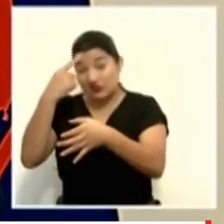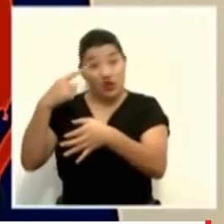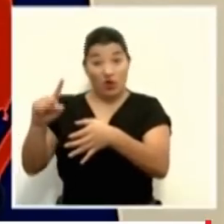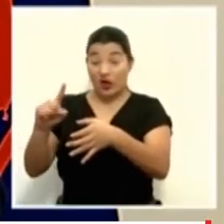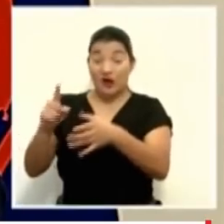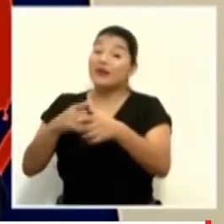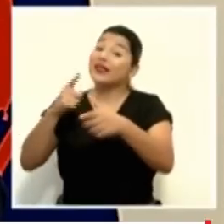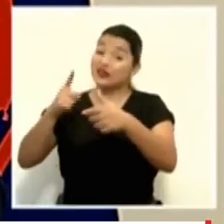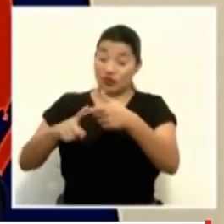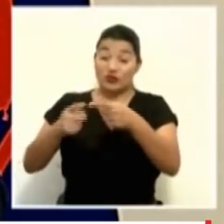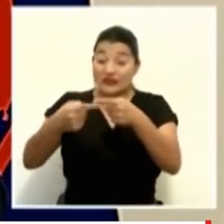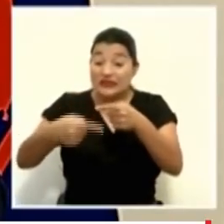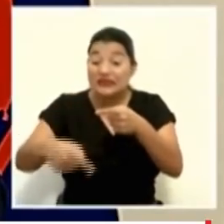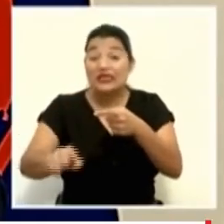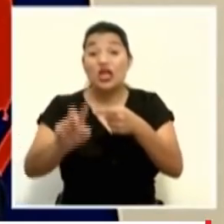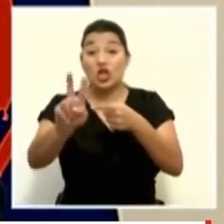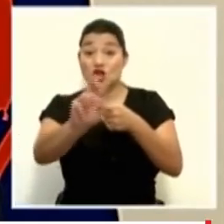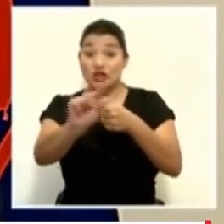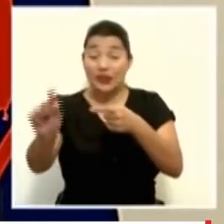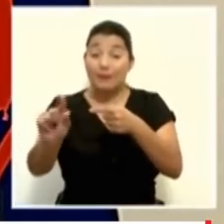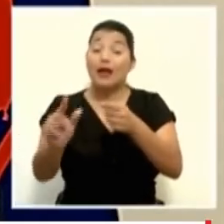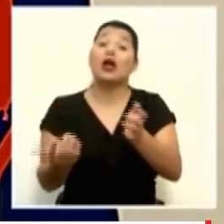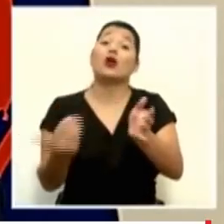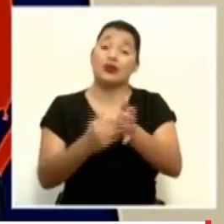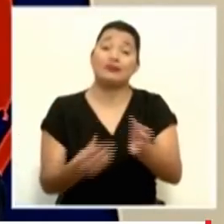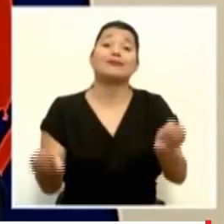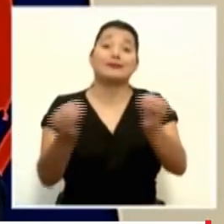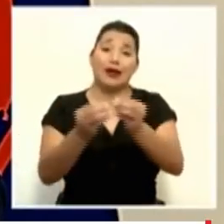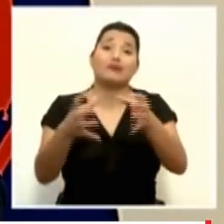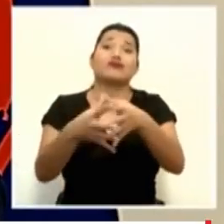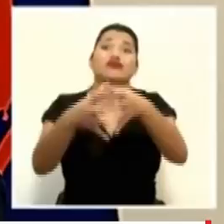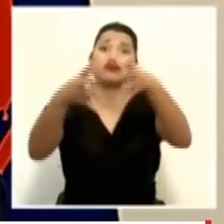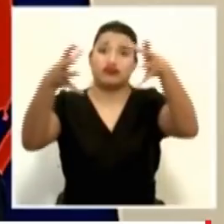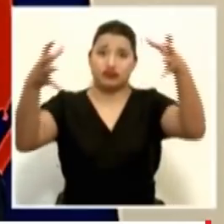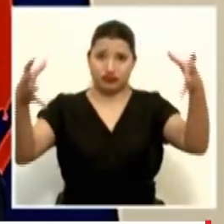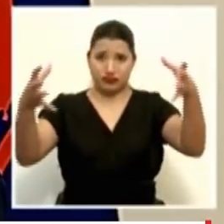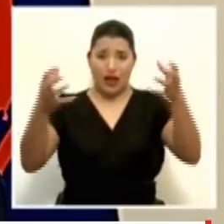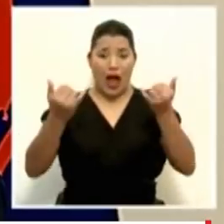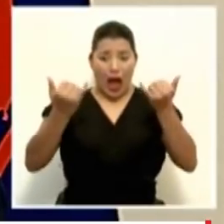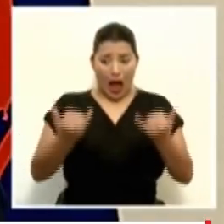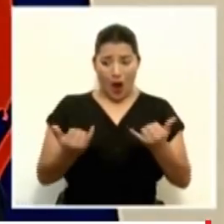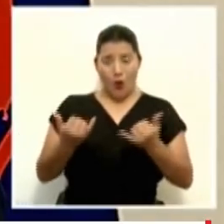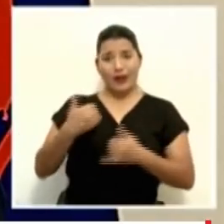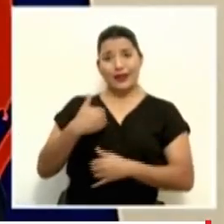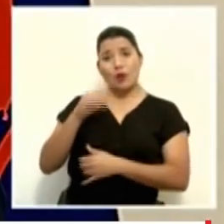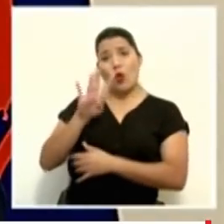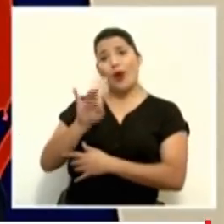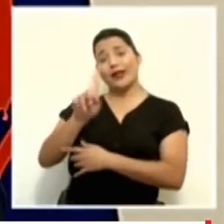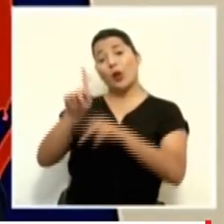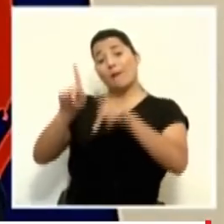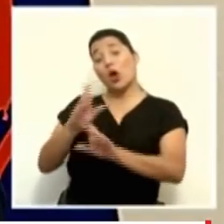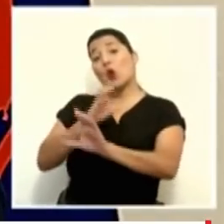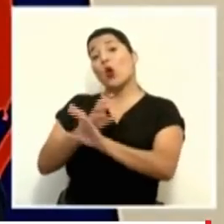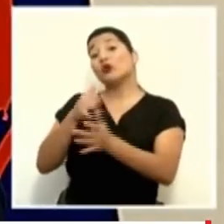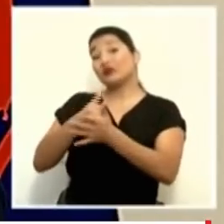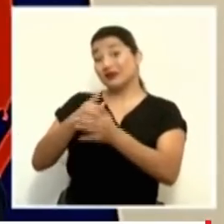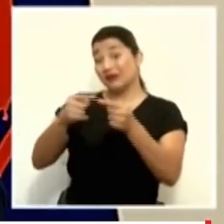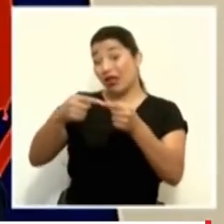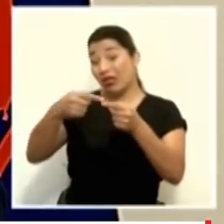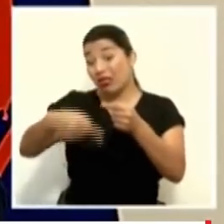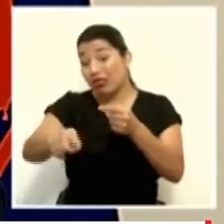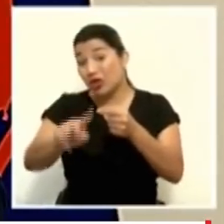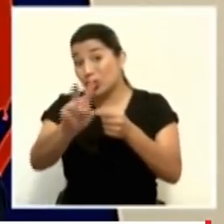más o menos la misma tendencia de crecimiento, pero ya con una base donde hoy estamos empezando con 41 pacientes en cuidados intensivos.